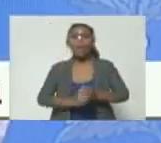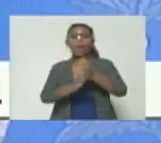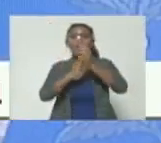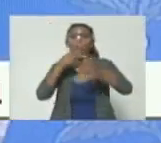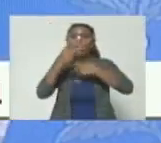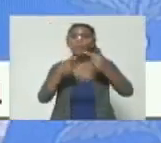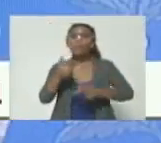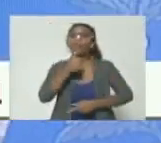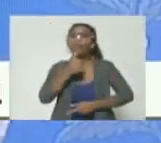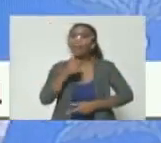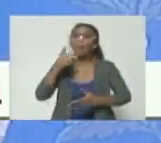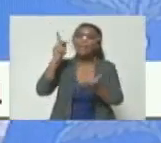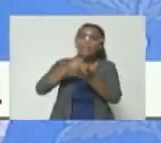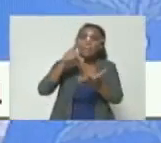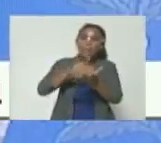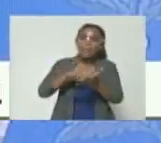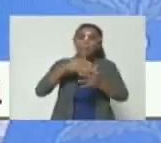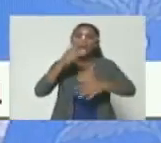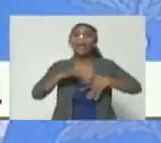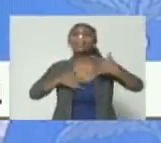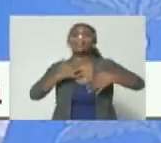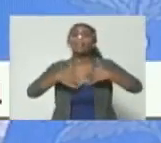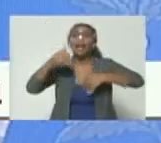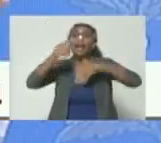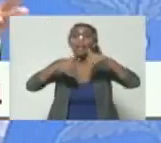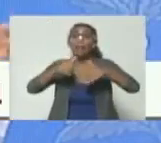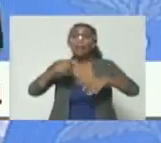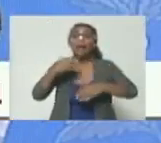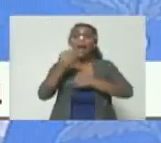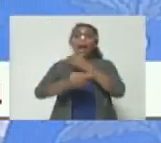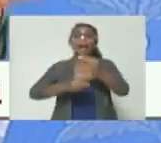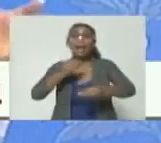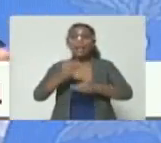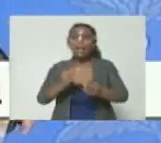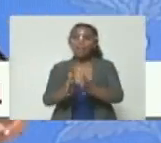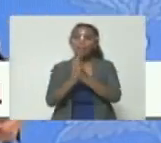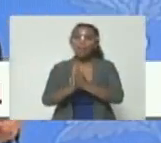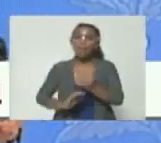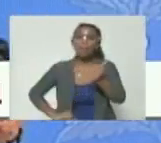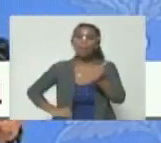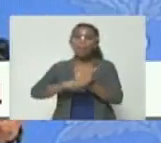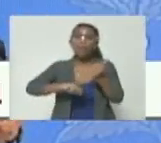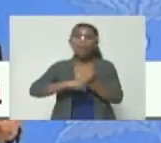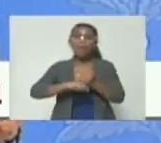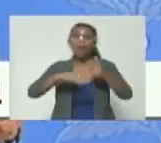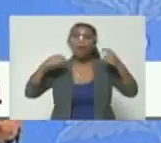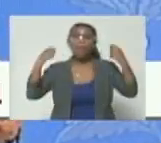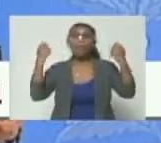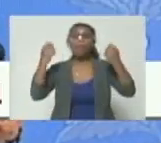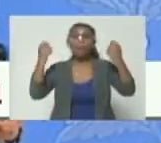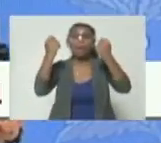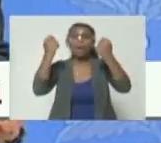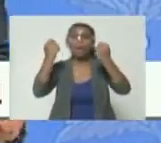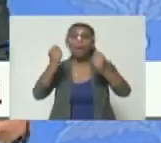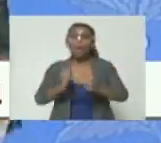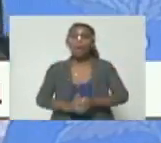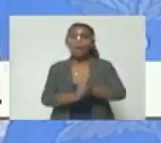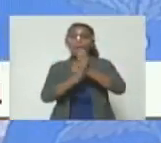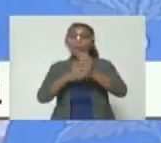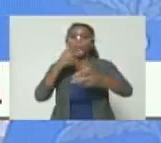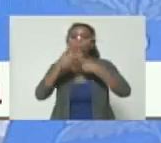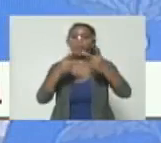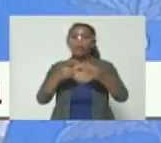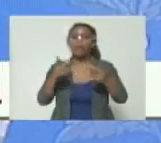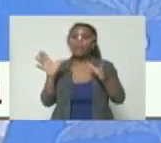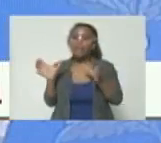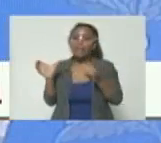quien participa en un evento electoral para obtener el favor del voto popular. Un dirigente político es el que